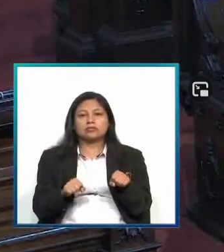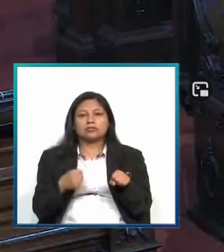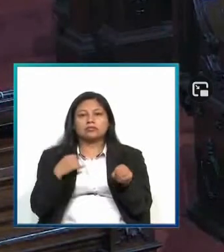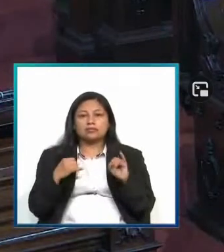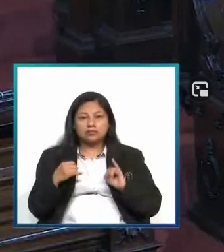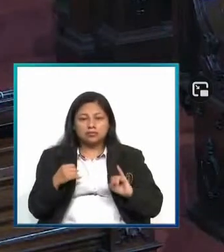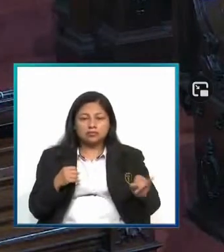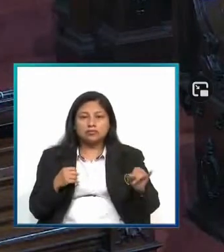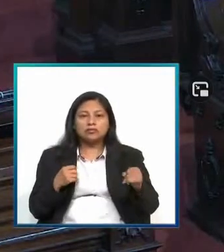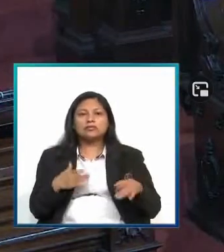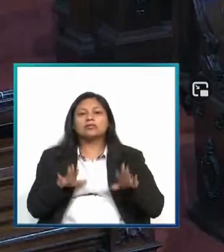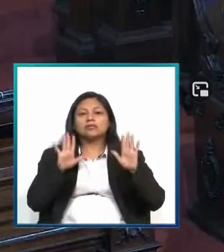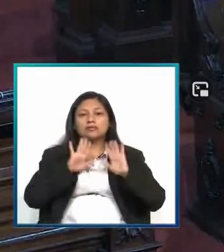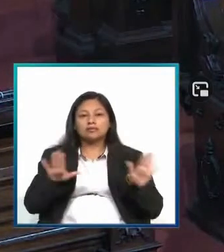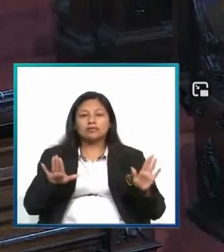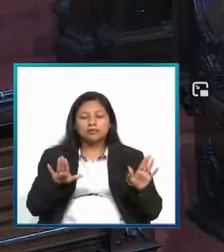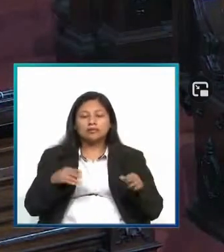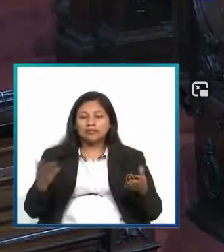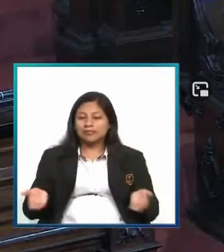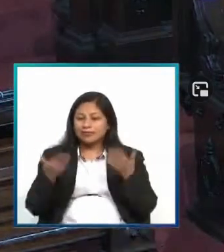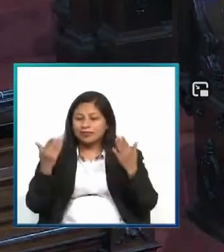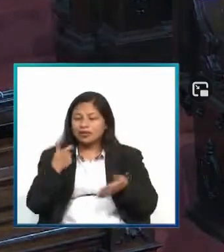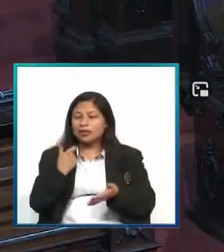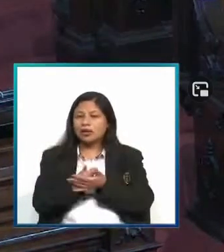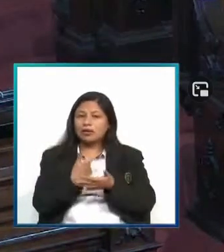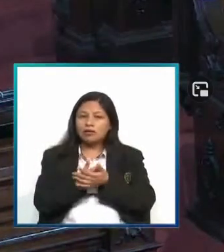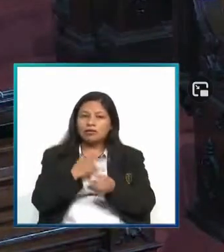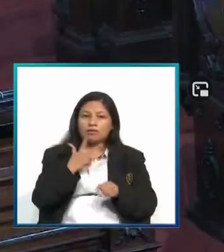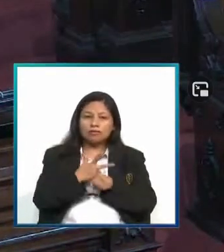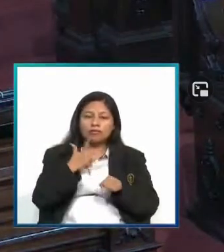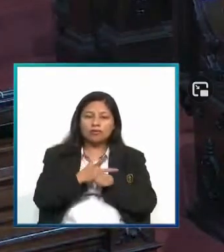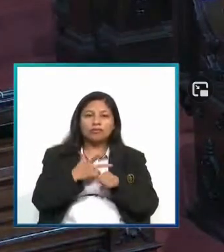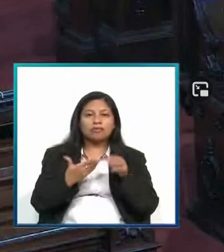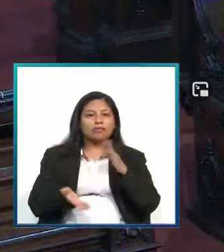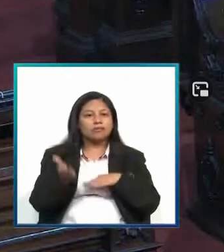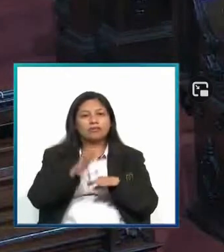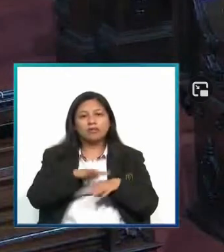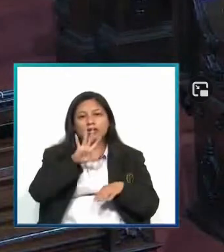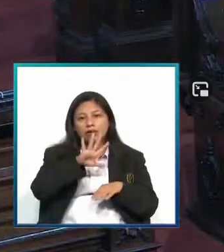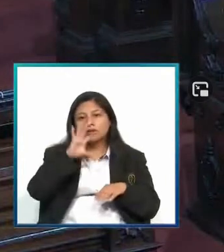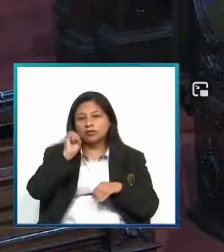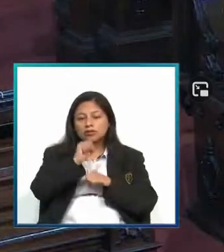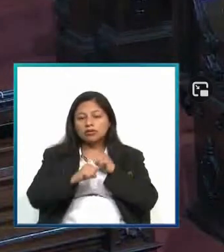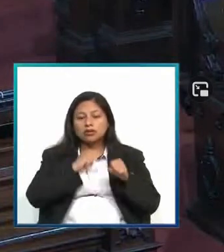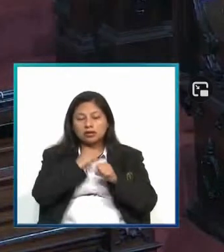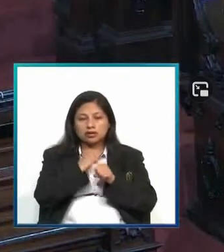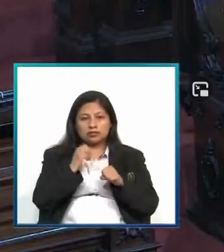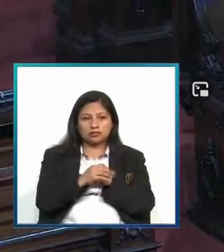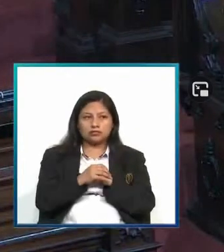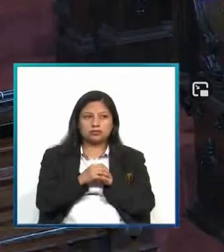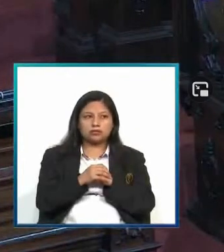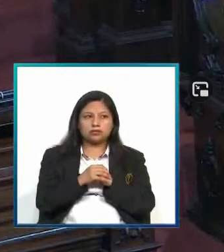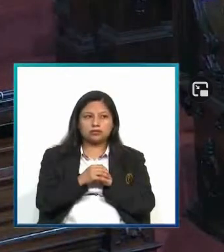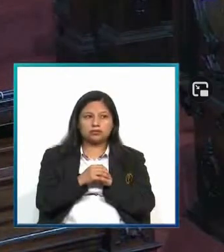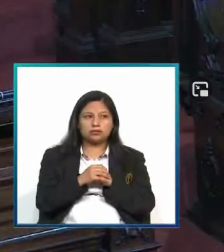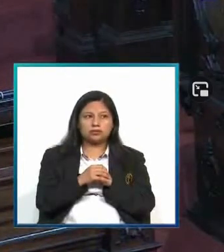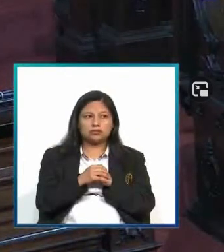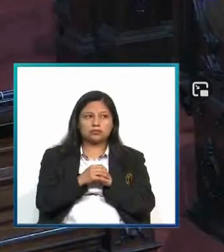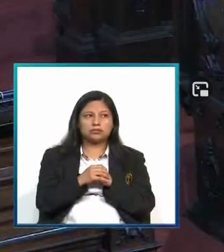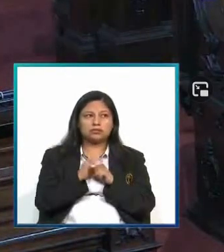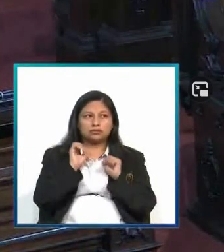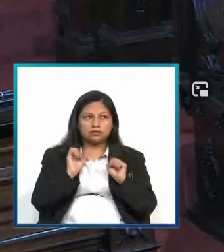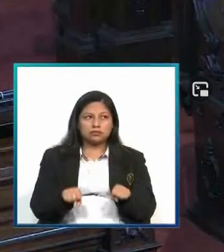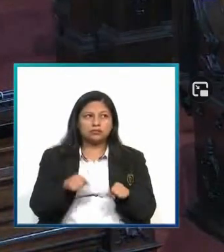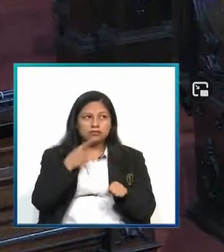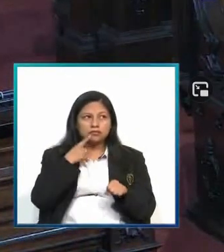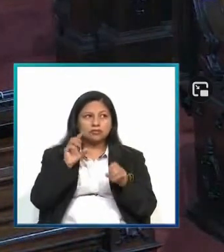izquierda debe dejar de sabotear la economía de Guatemala, que lo viene haciendo por los últimos 50 años. Y por eso